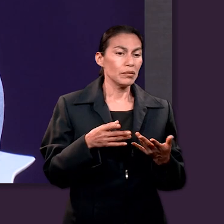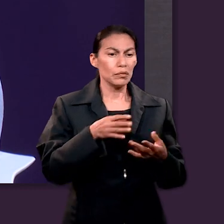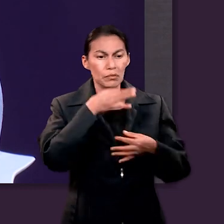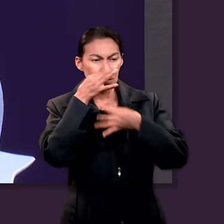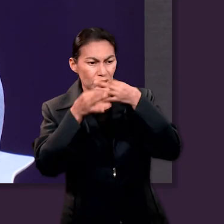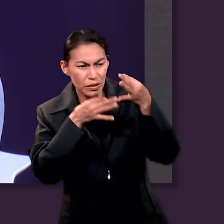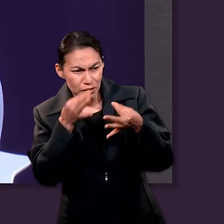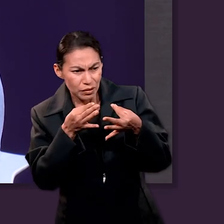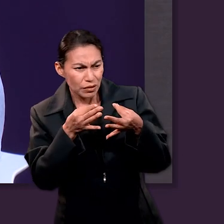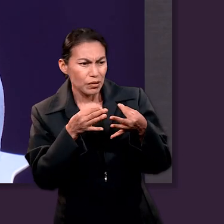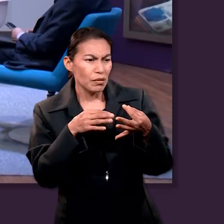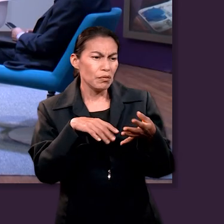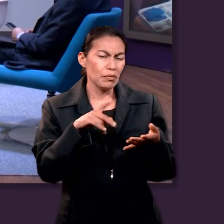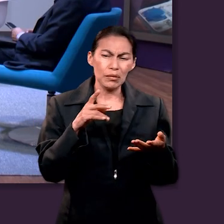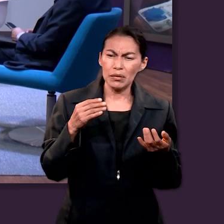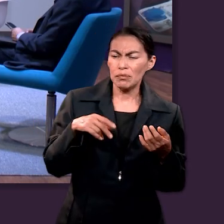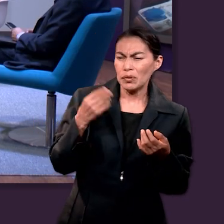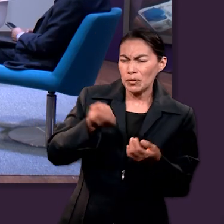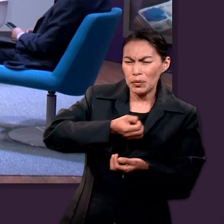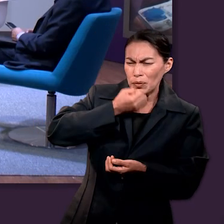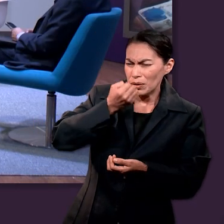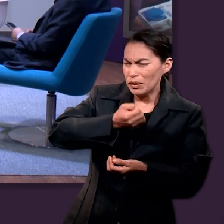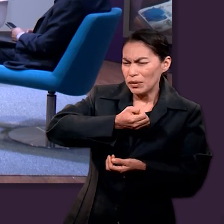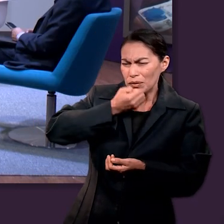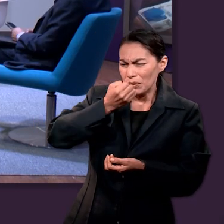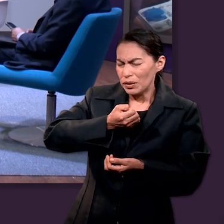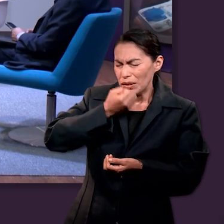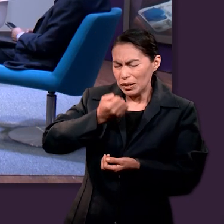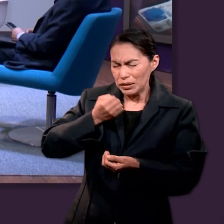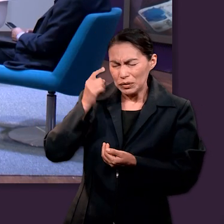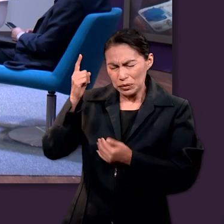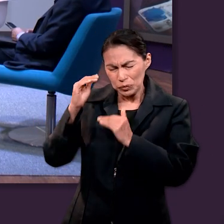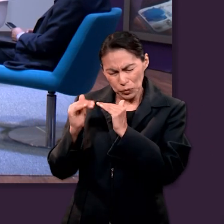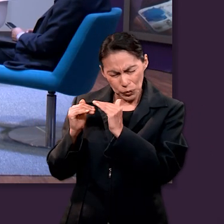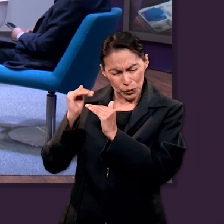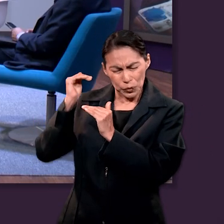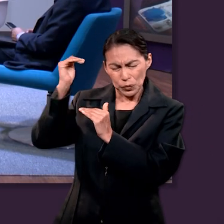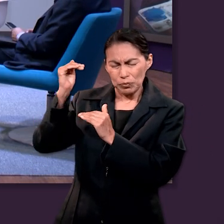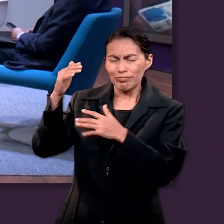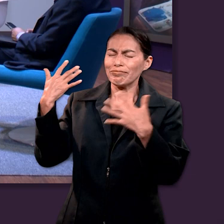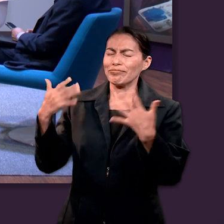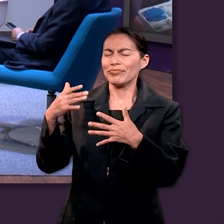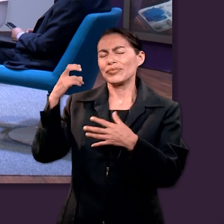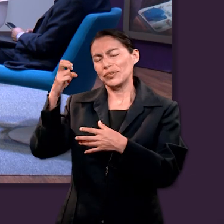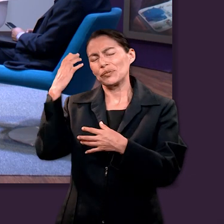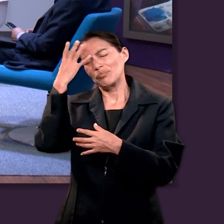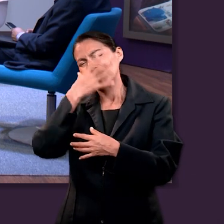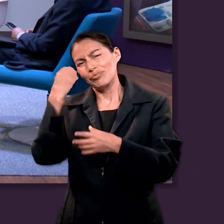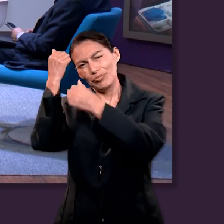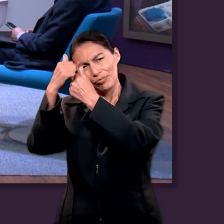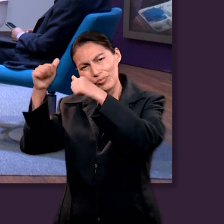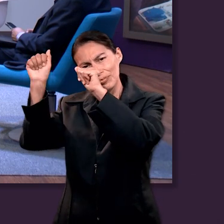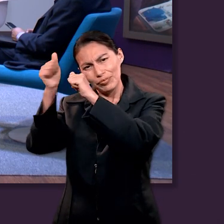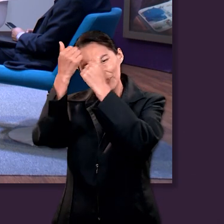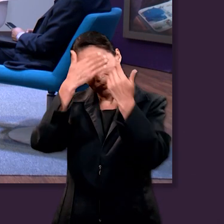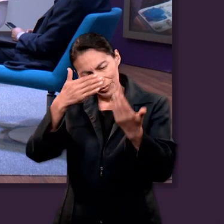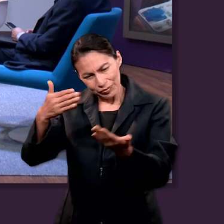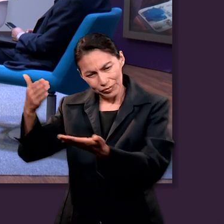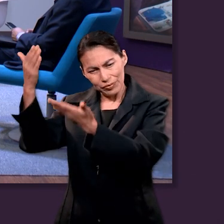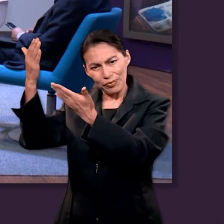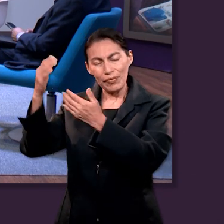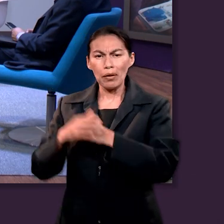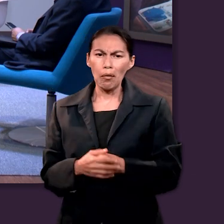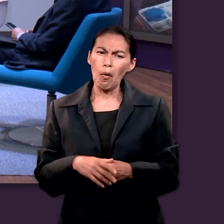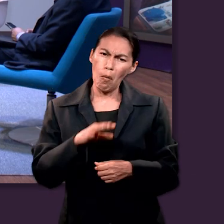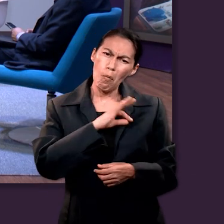tenemos que dirigirnos a nuestro Padre y alabarlo, no exaltar sus cualidades y es una forma en que también podemos alabar a Dios.